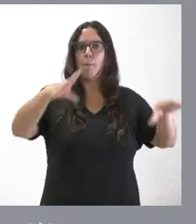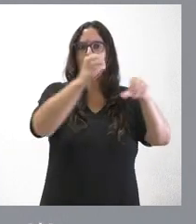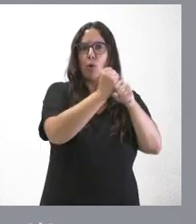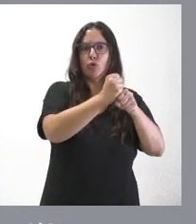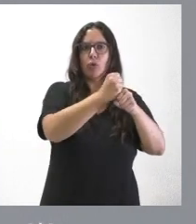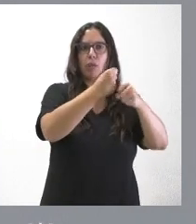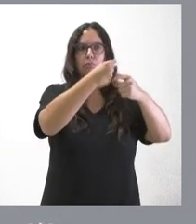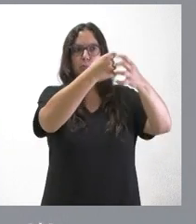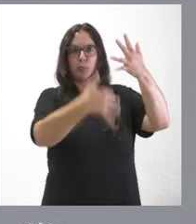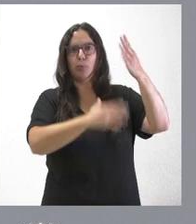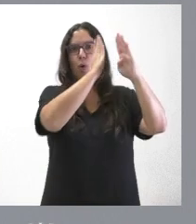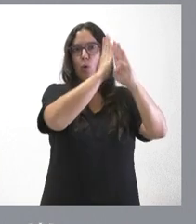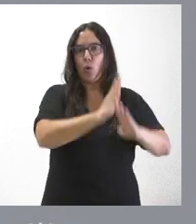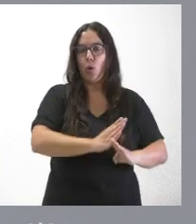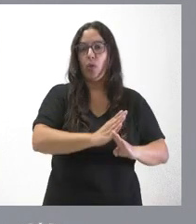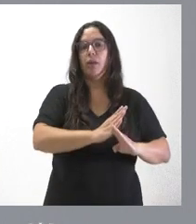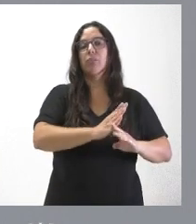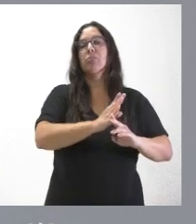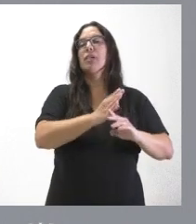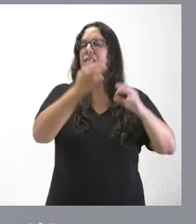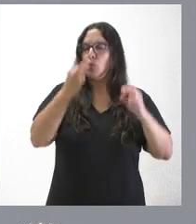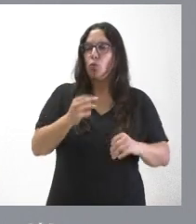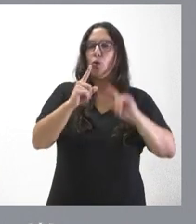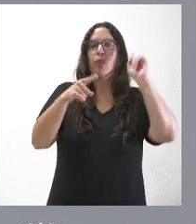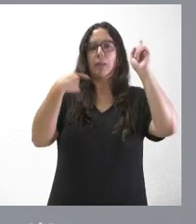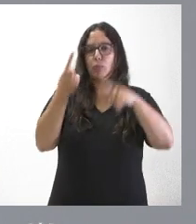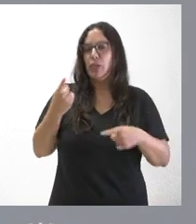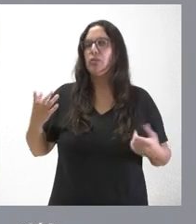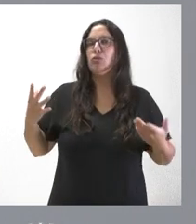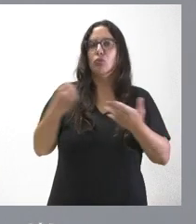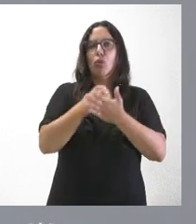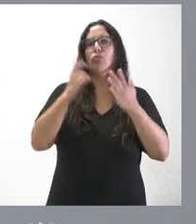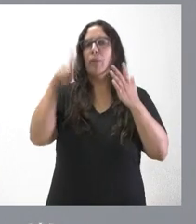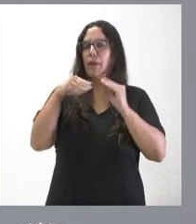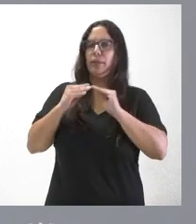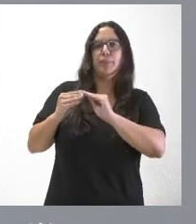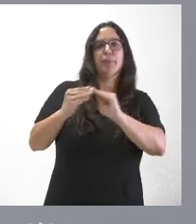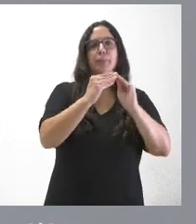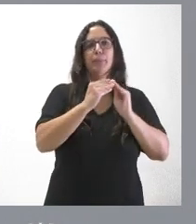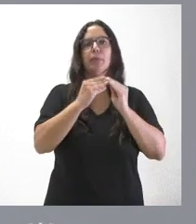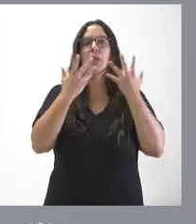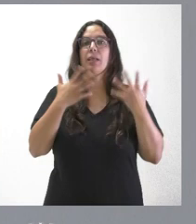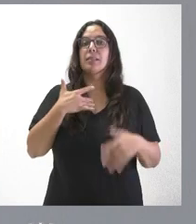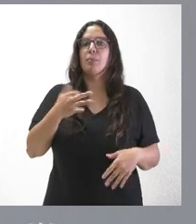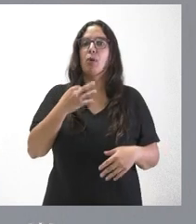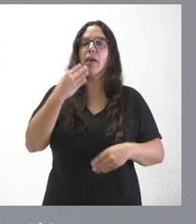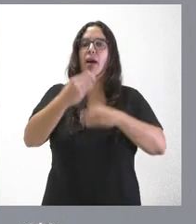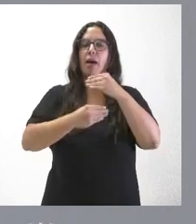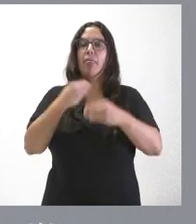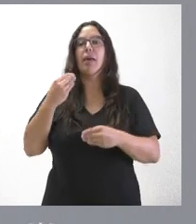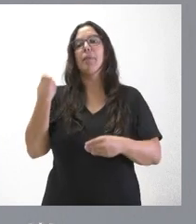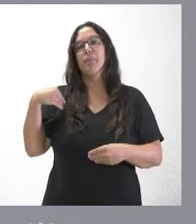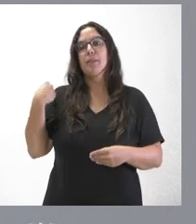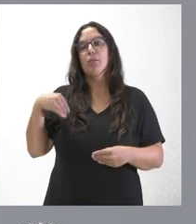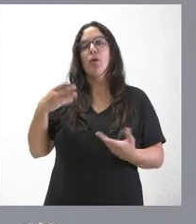cuando hagamos balance final de todo ello, estoy convencido que todos podremos estar también de acuerdo en que es complacible la tarea que puedan hacer